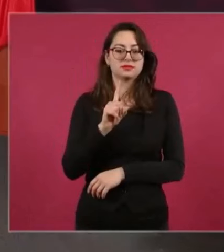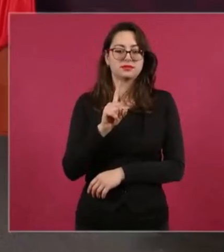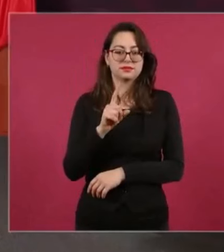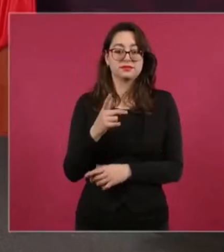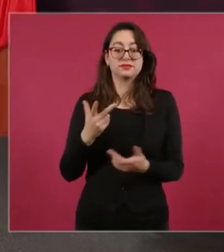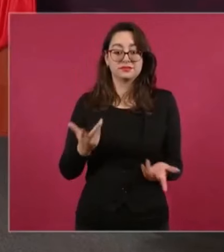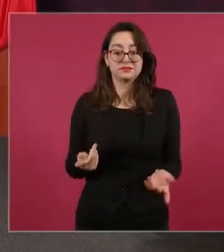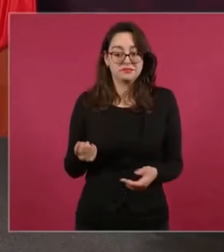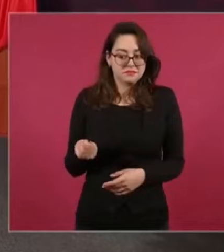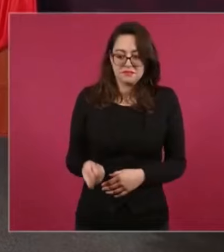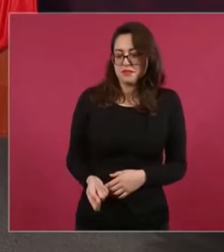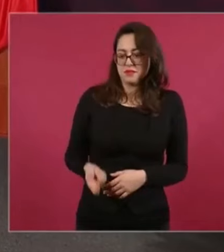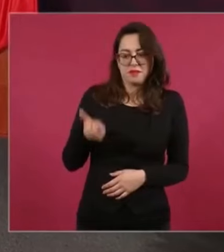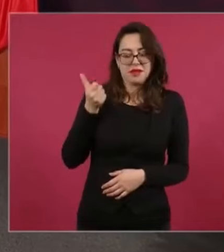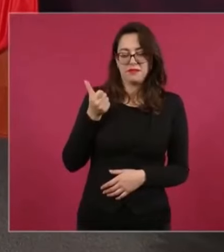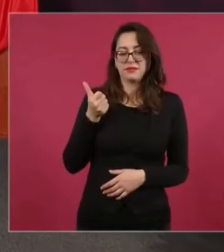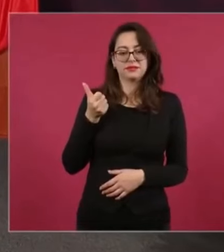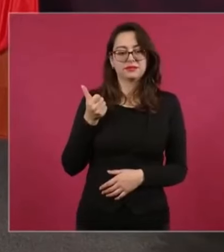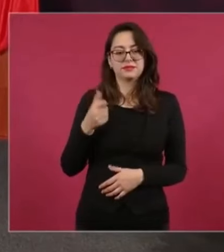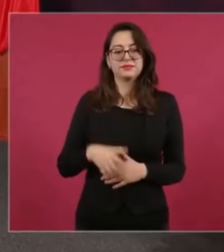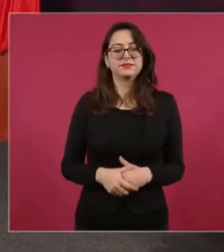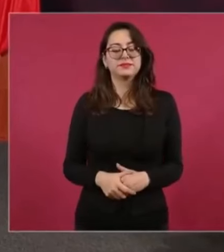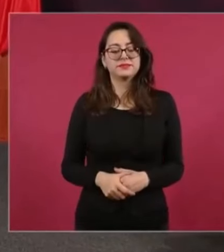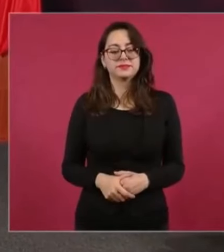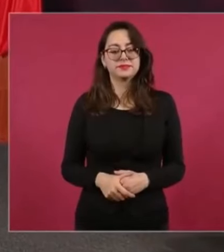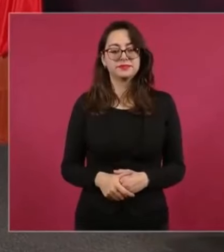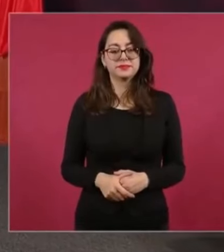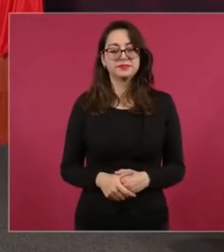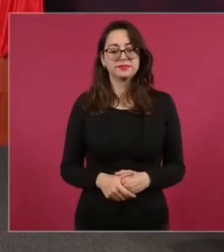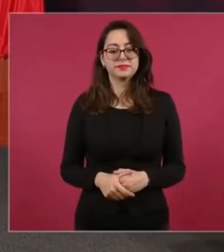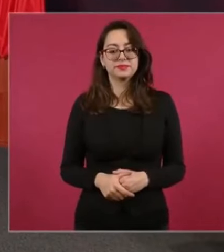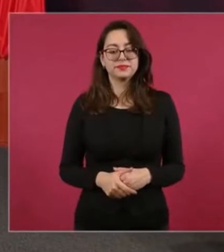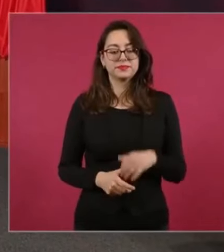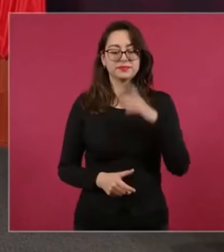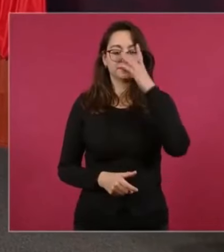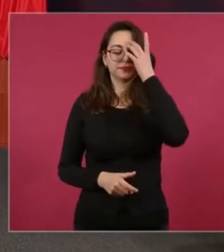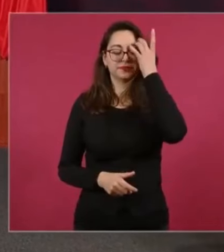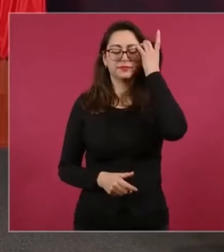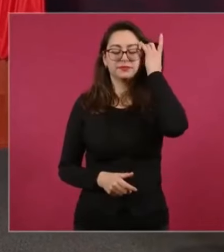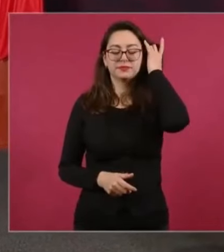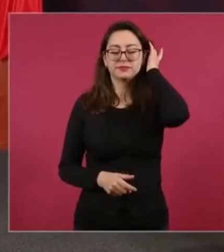no había sucedido. Claro que